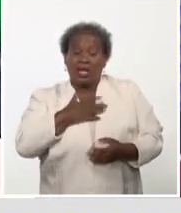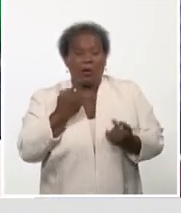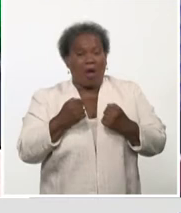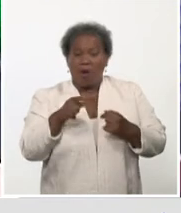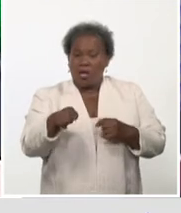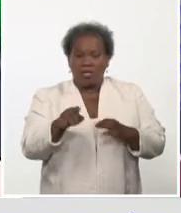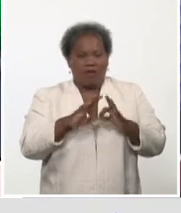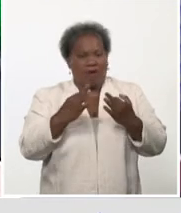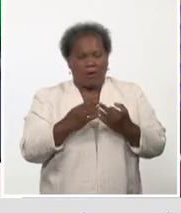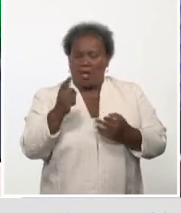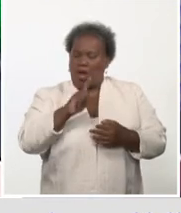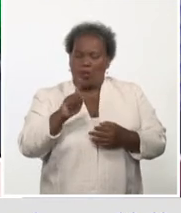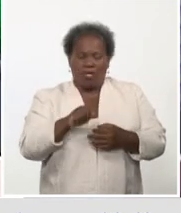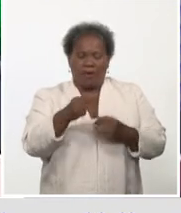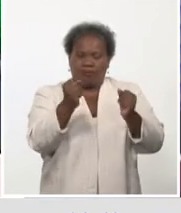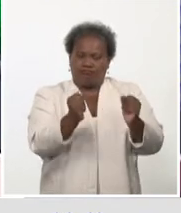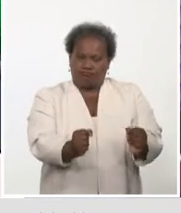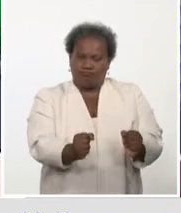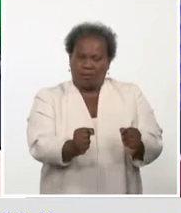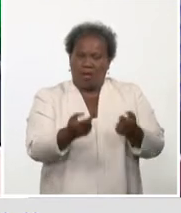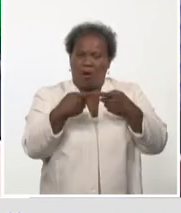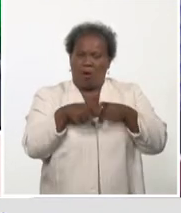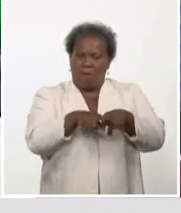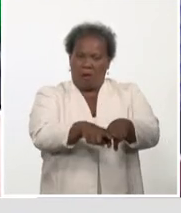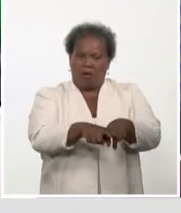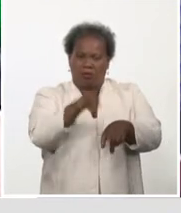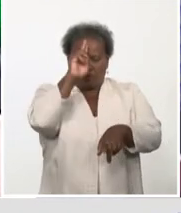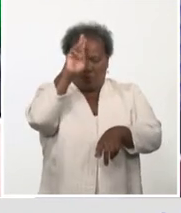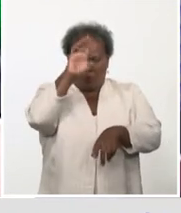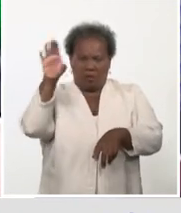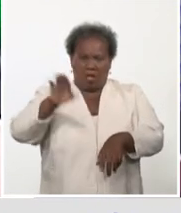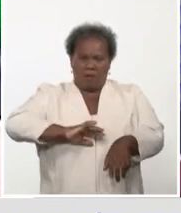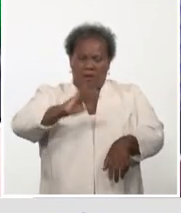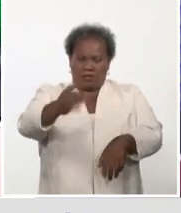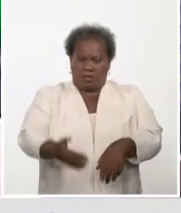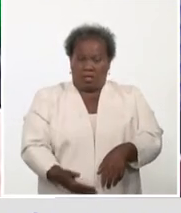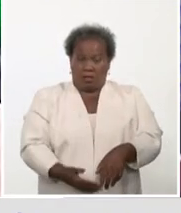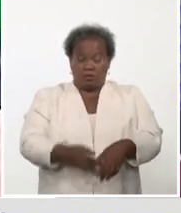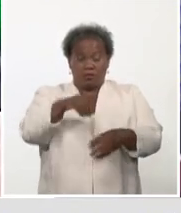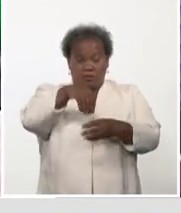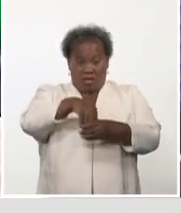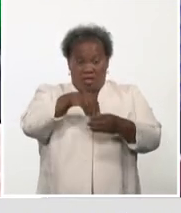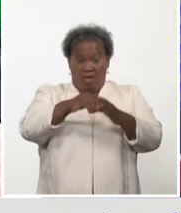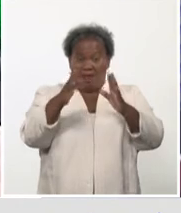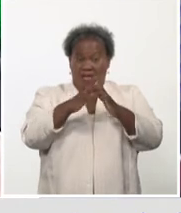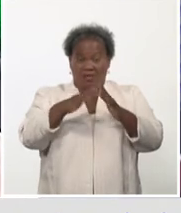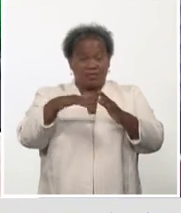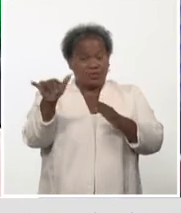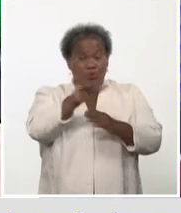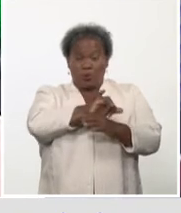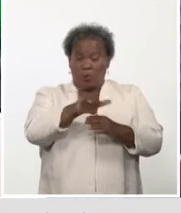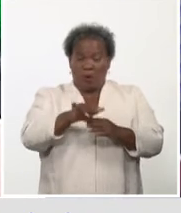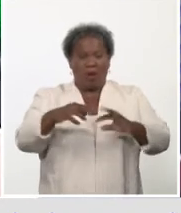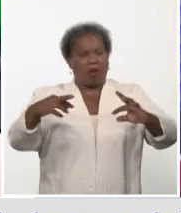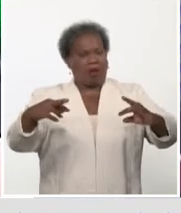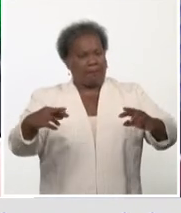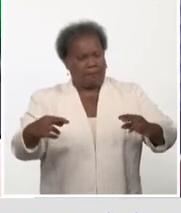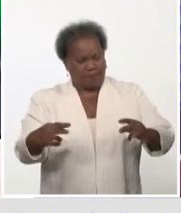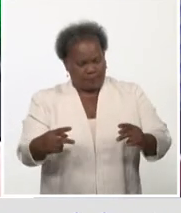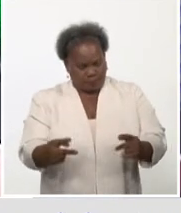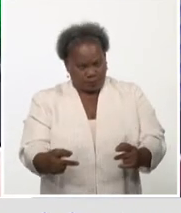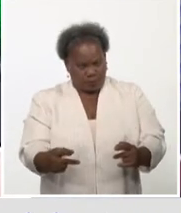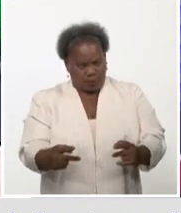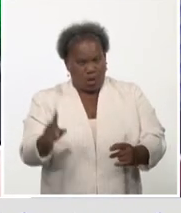no debe ser la persona que acompañe en el hospital. Y en la casa, las mismas medidas que reiteramos, no